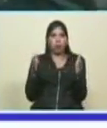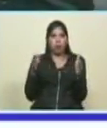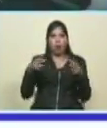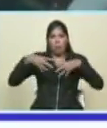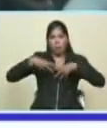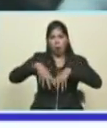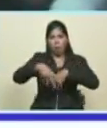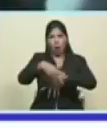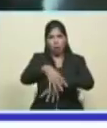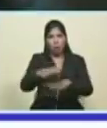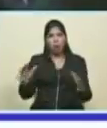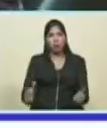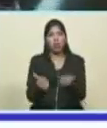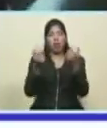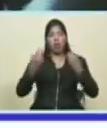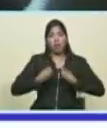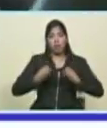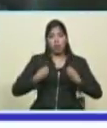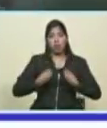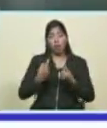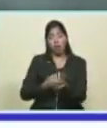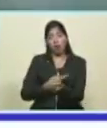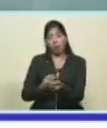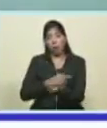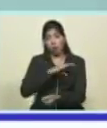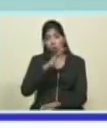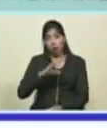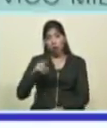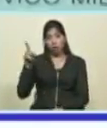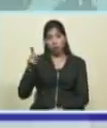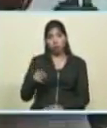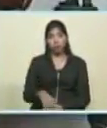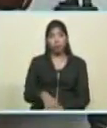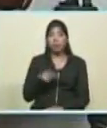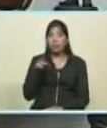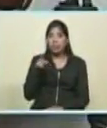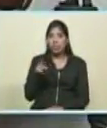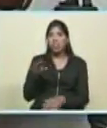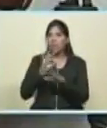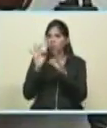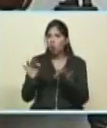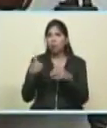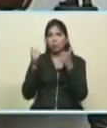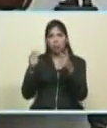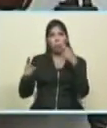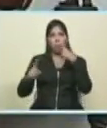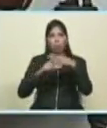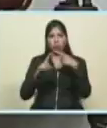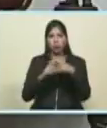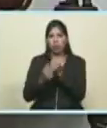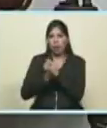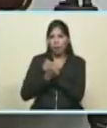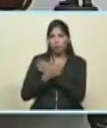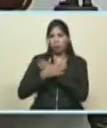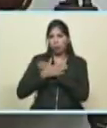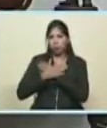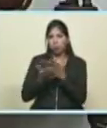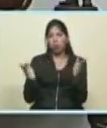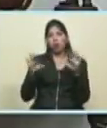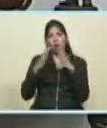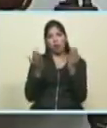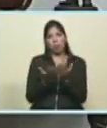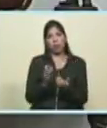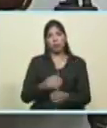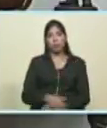humanas de nuestros hermanos caribeños así se construye el mundo nuevo con solidaridad con amor la